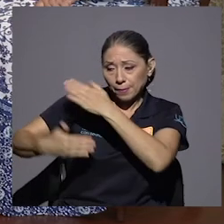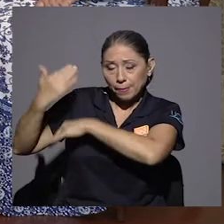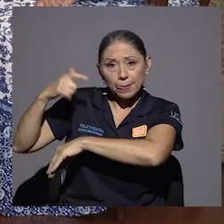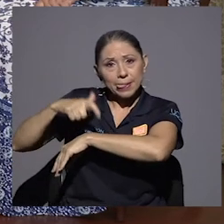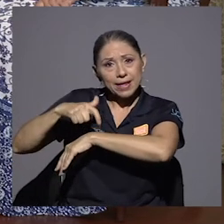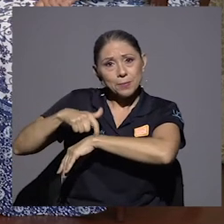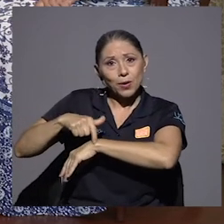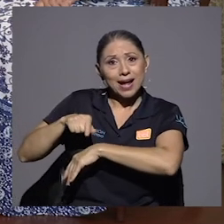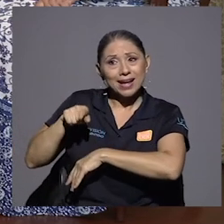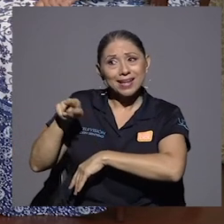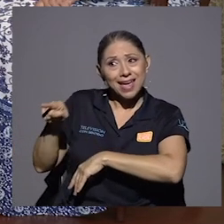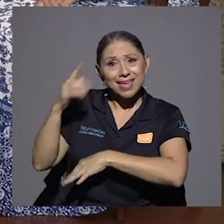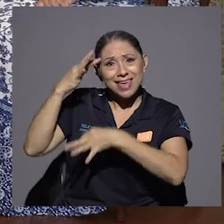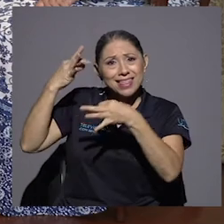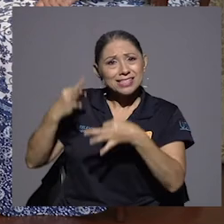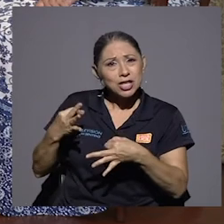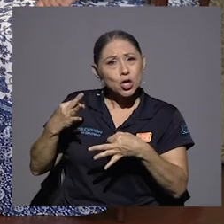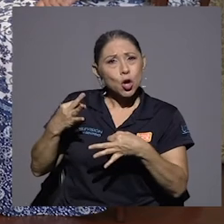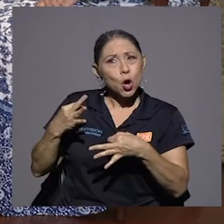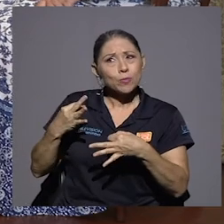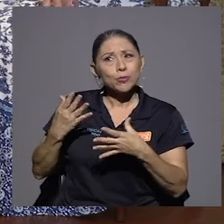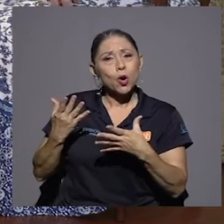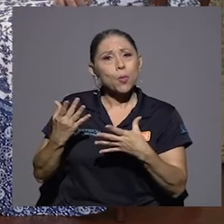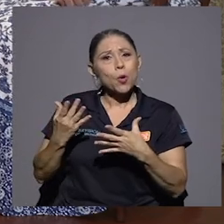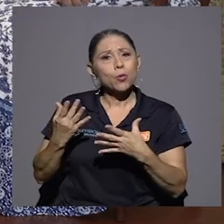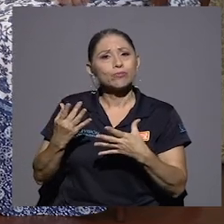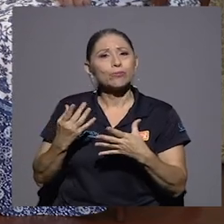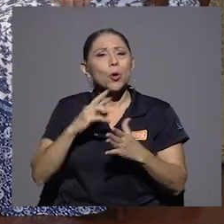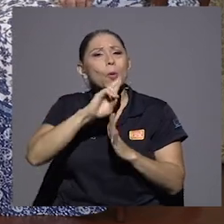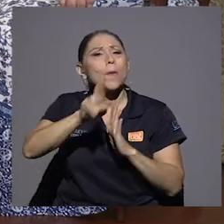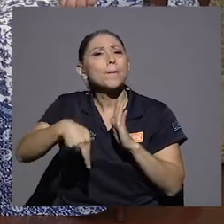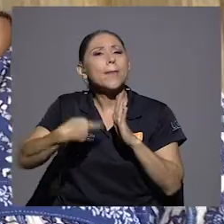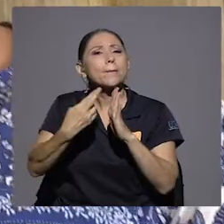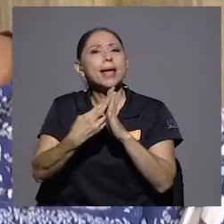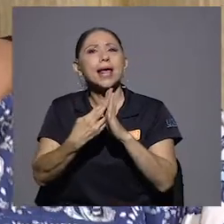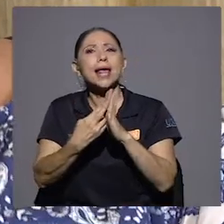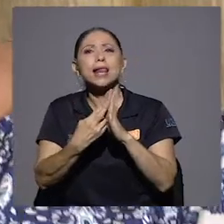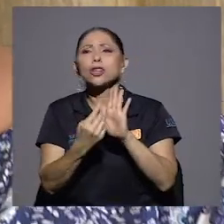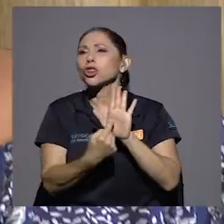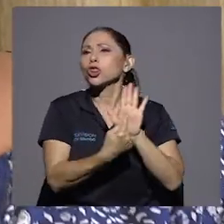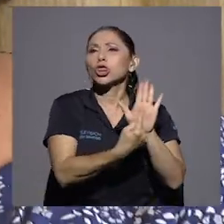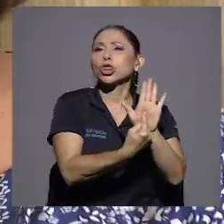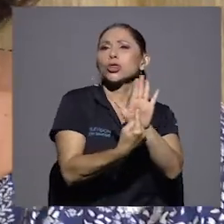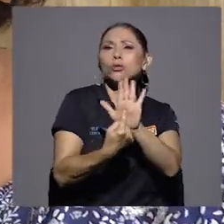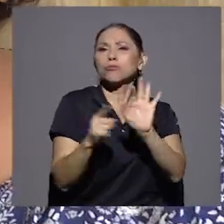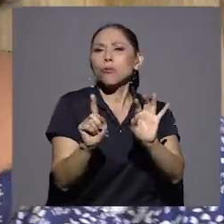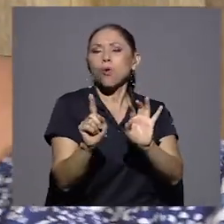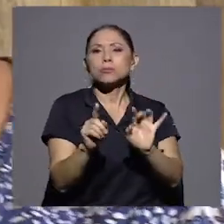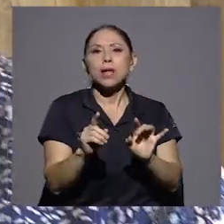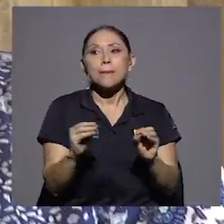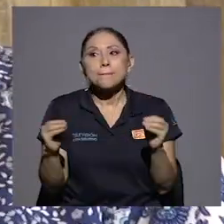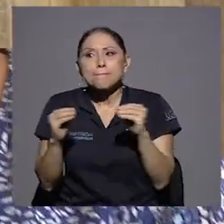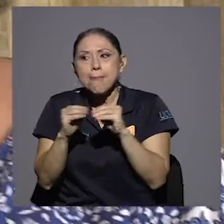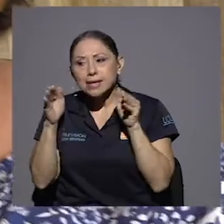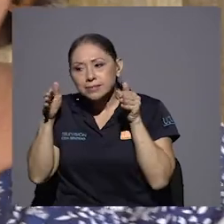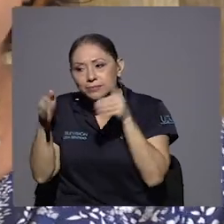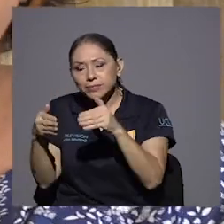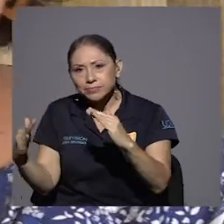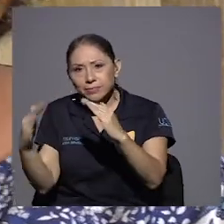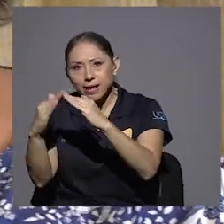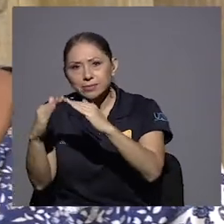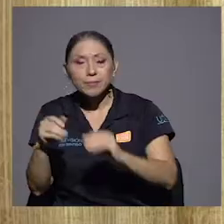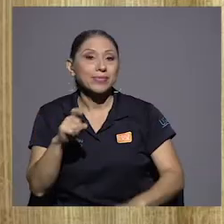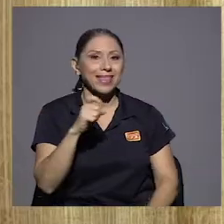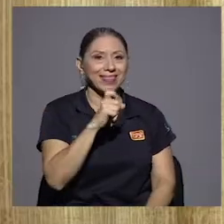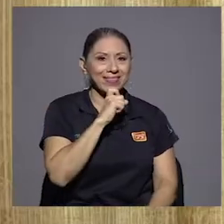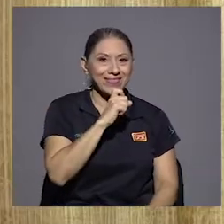buscar un papel menos protagónico un papel más más hogareño tal vez difícil y era que